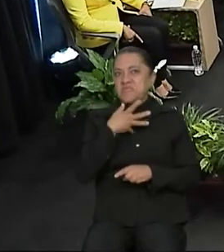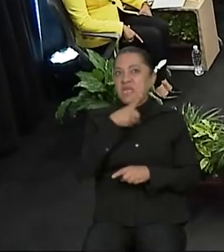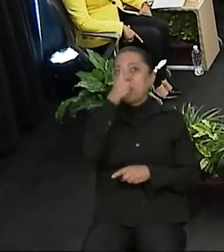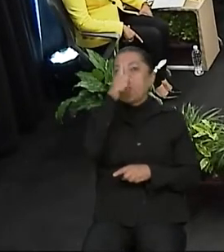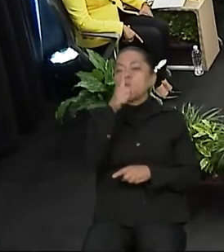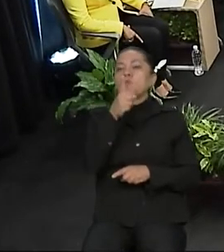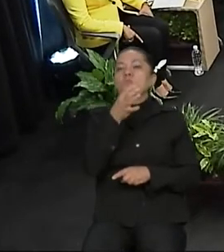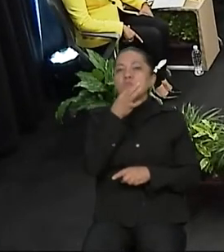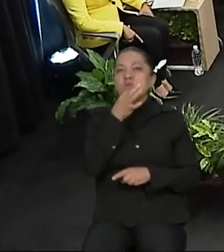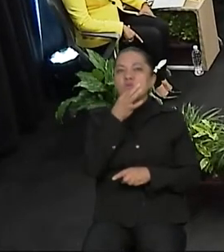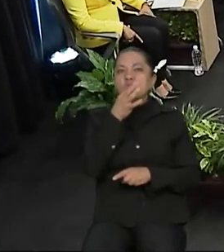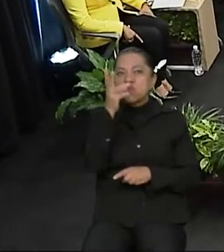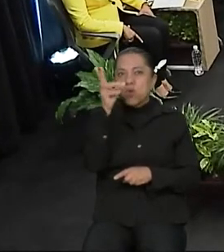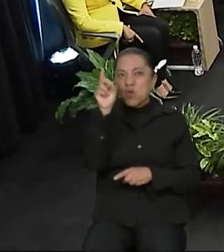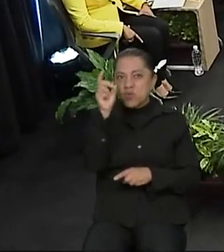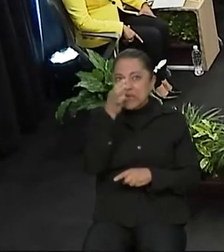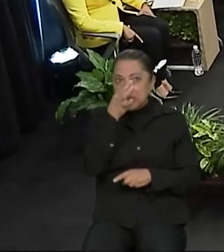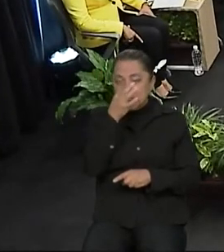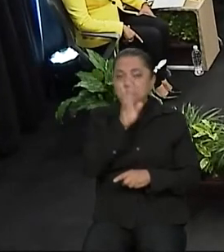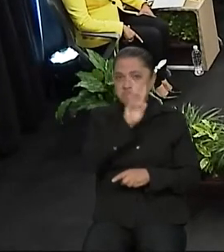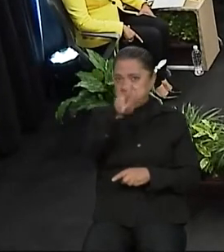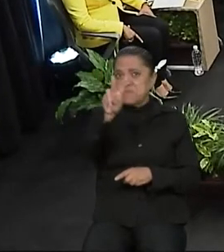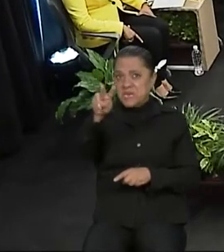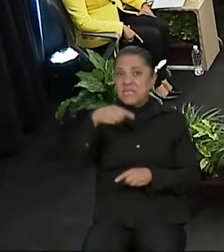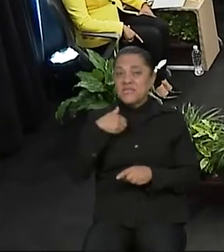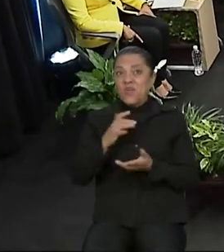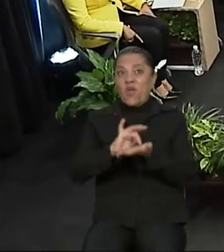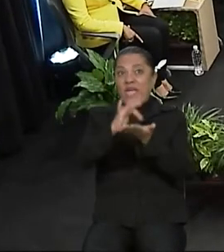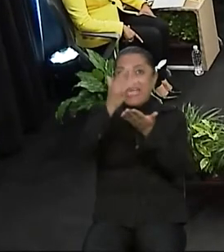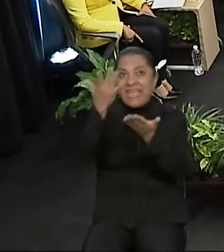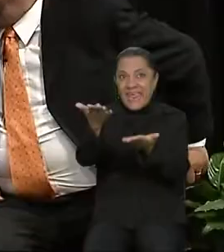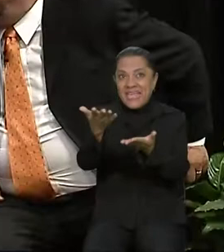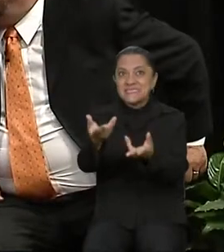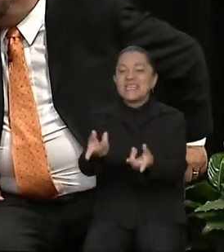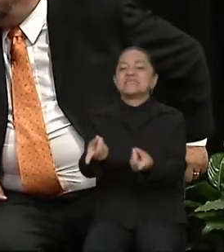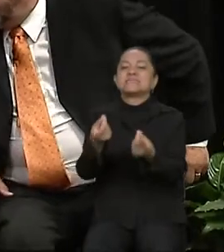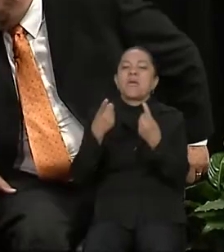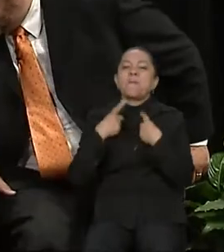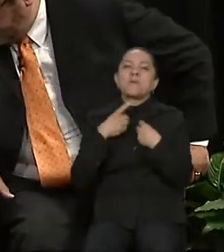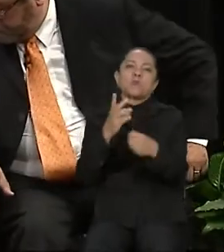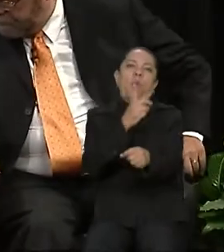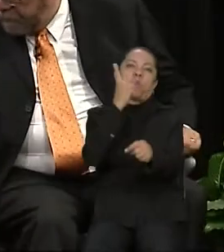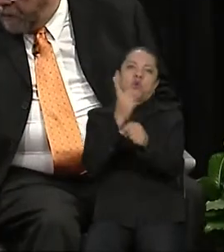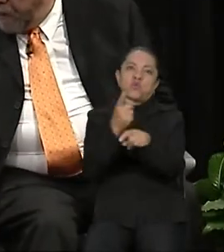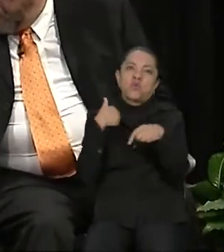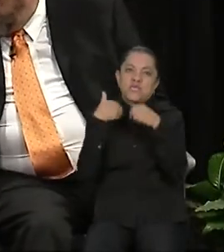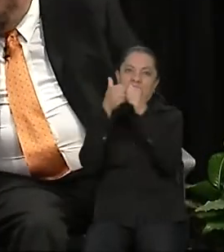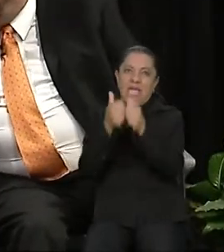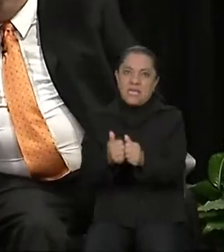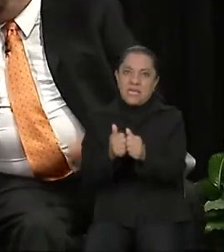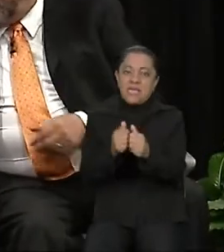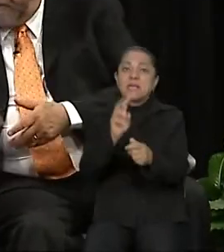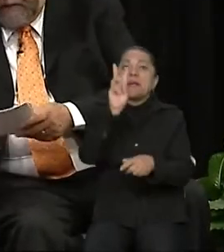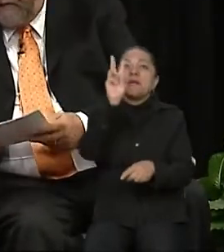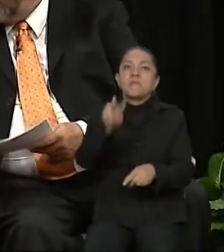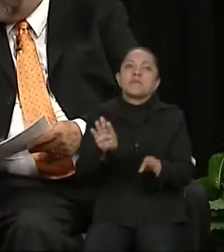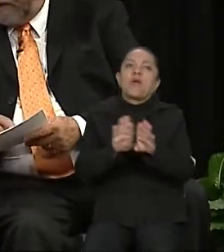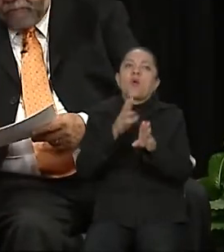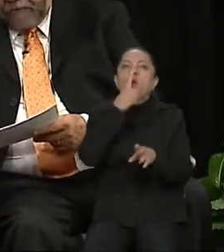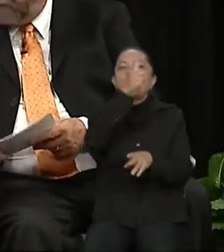La verdad que yo les doy las gracias que me dan la oportunidad de estar aquí. De verdad que, como dijo mi compañera, es un